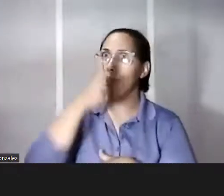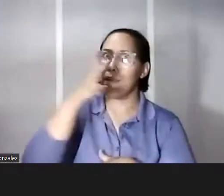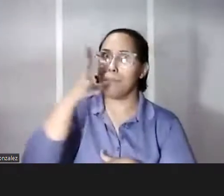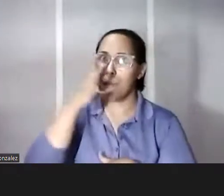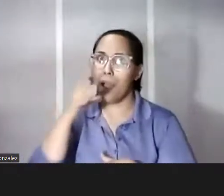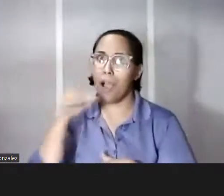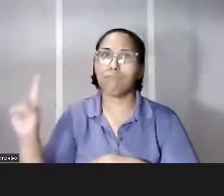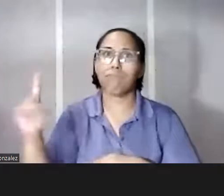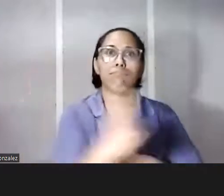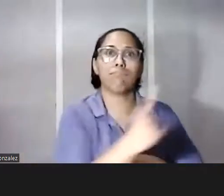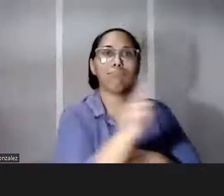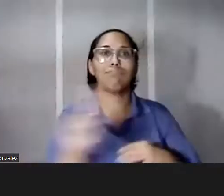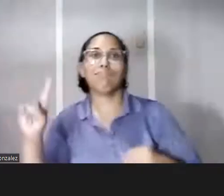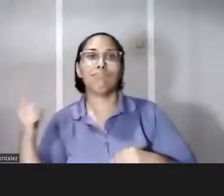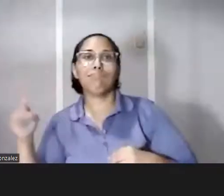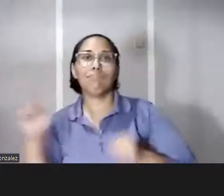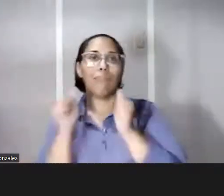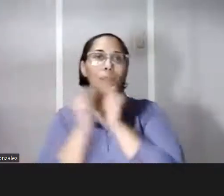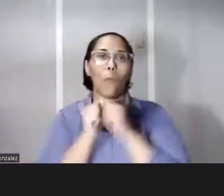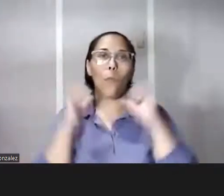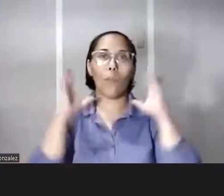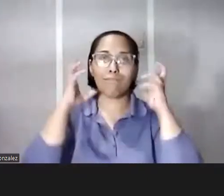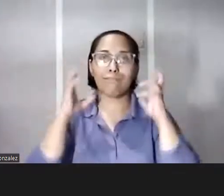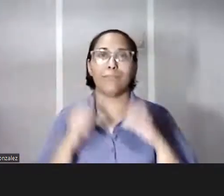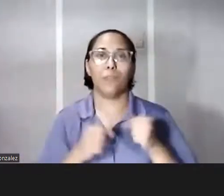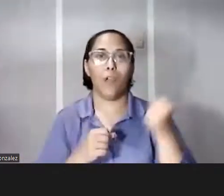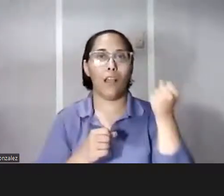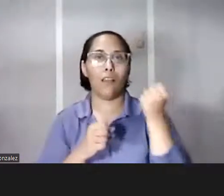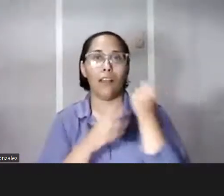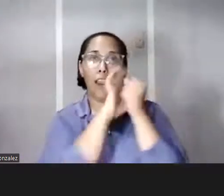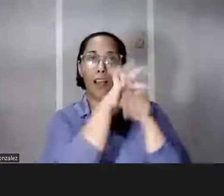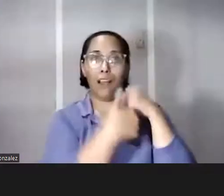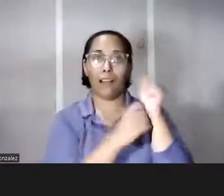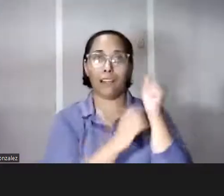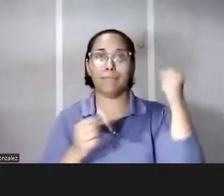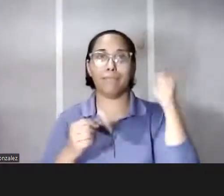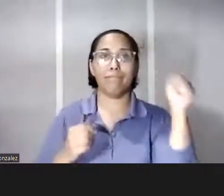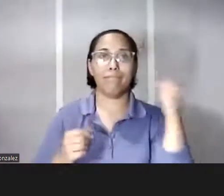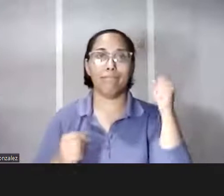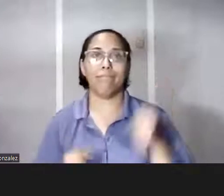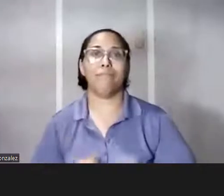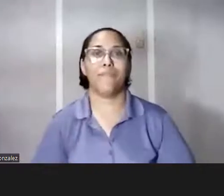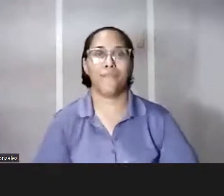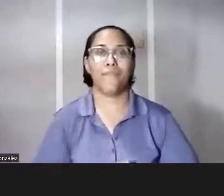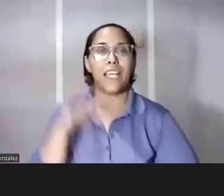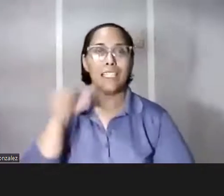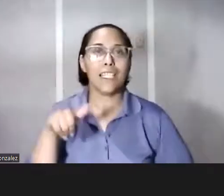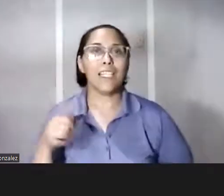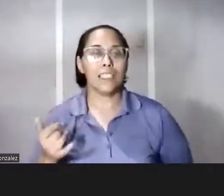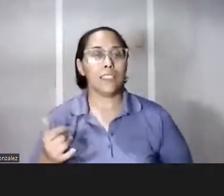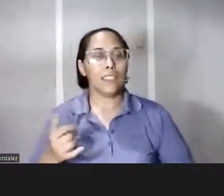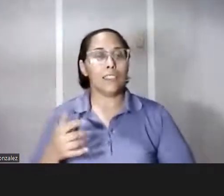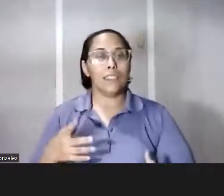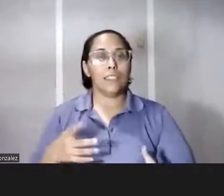la casa con la radiecita y con la radio en la hamaca de la tarde. Ese elemento